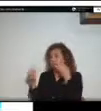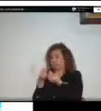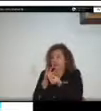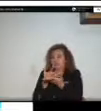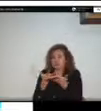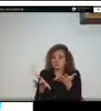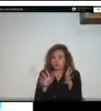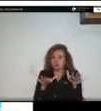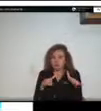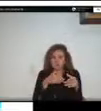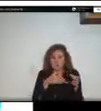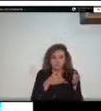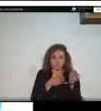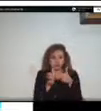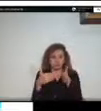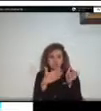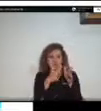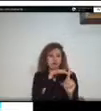siguiente por favor